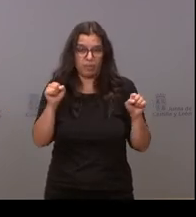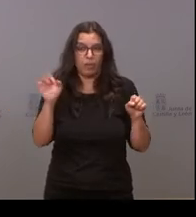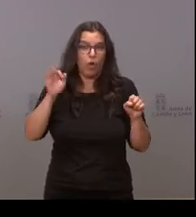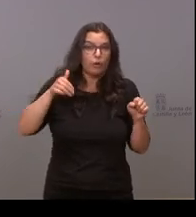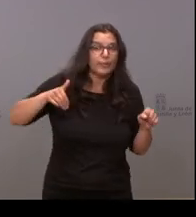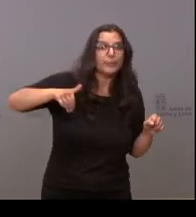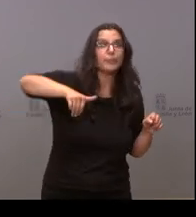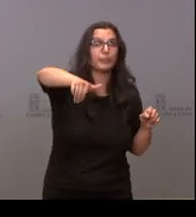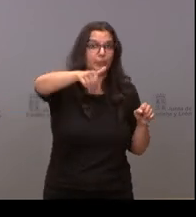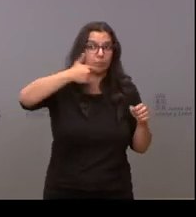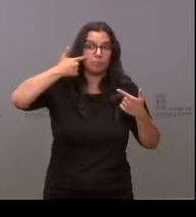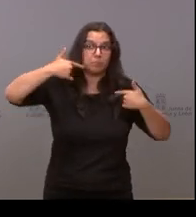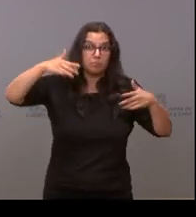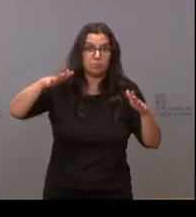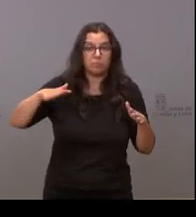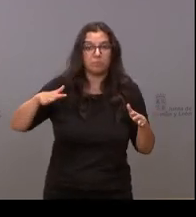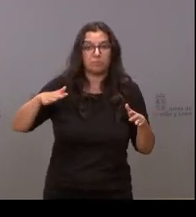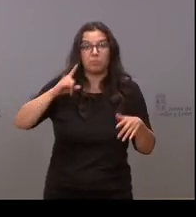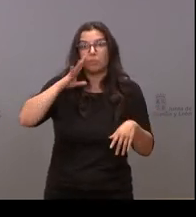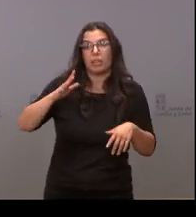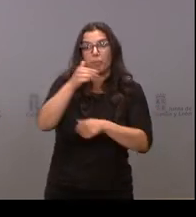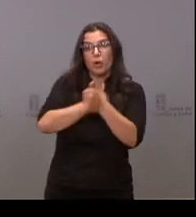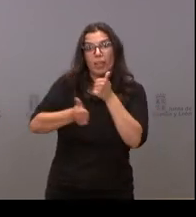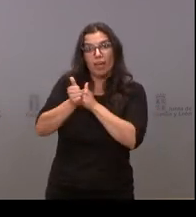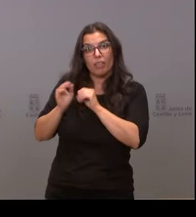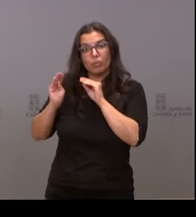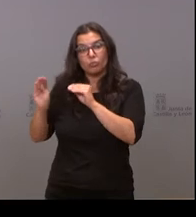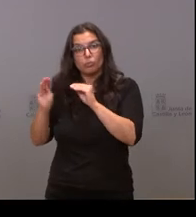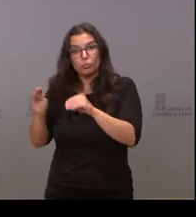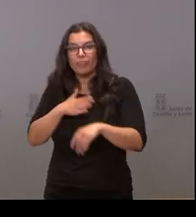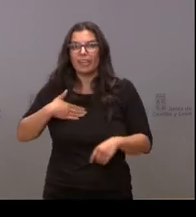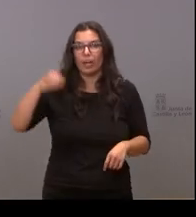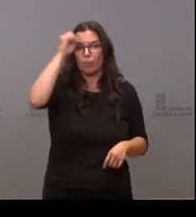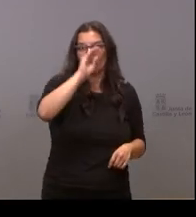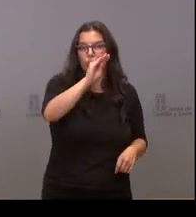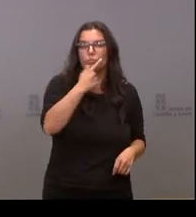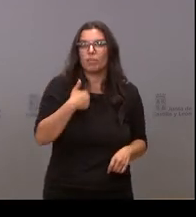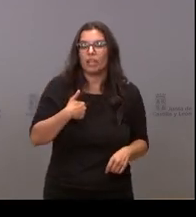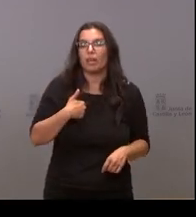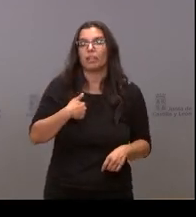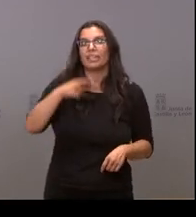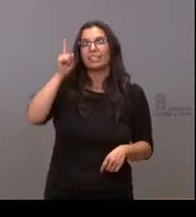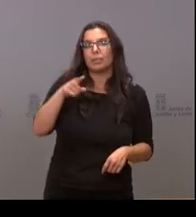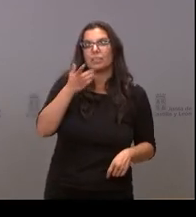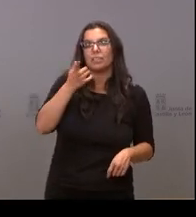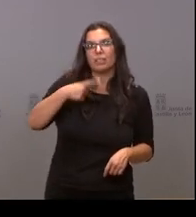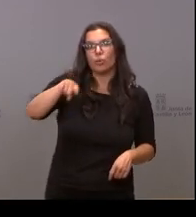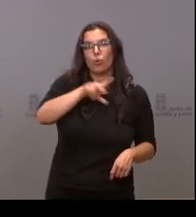prioridad del Ejecutivo de Sánchez. Entonces, quería pedirle una opinión y también si ustedes tienen alguna